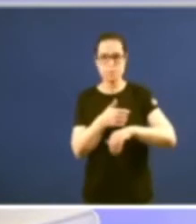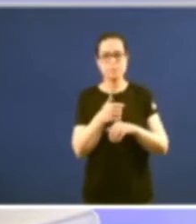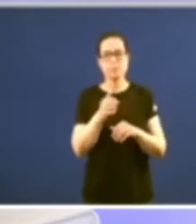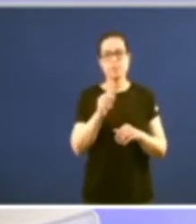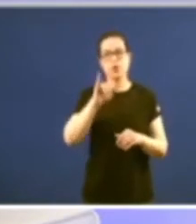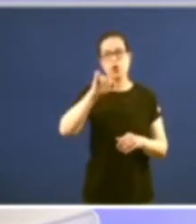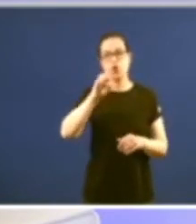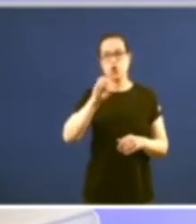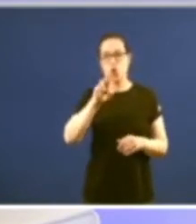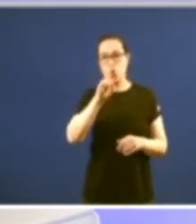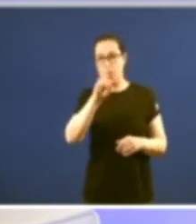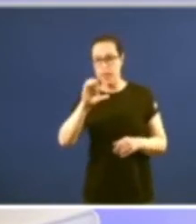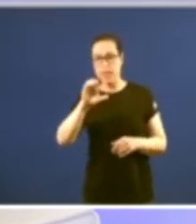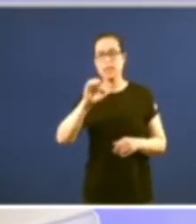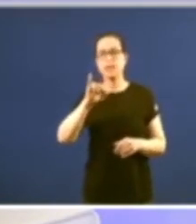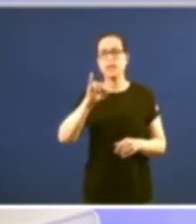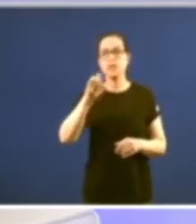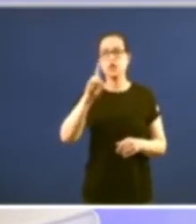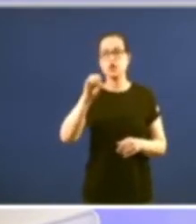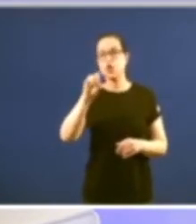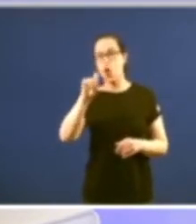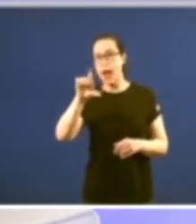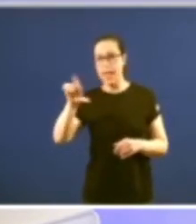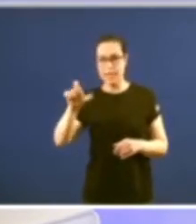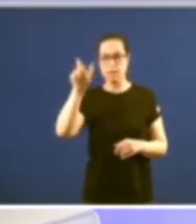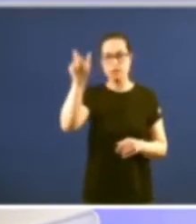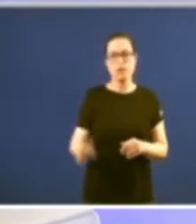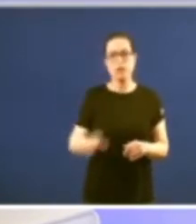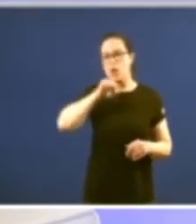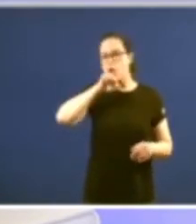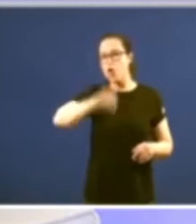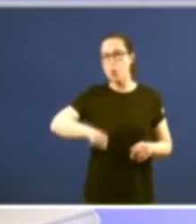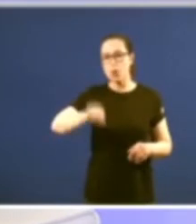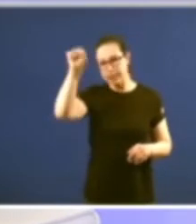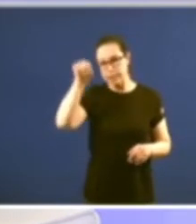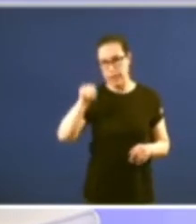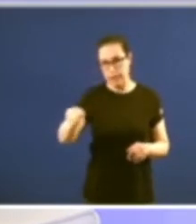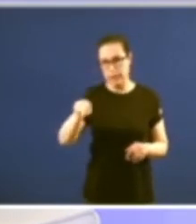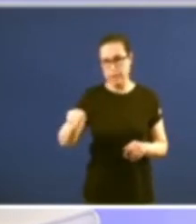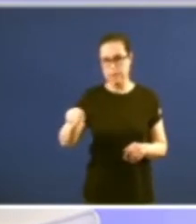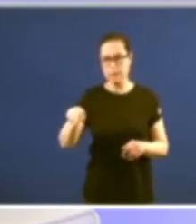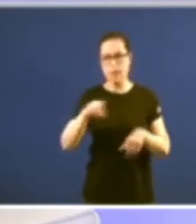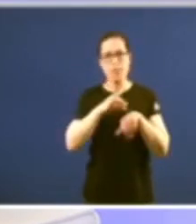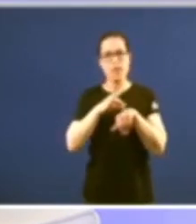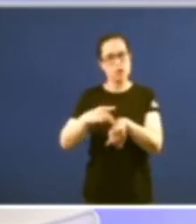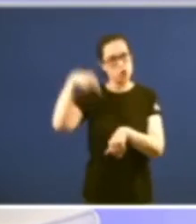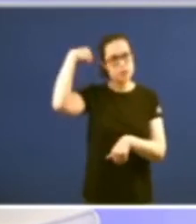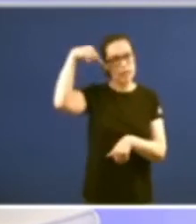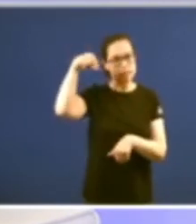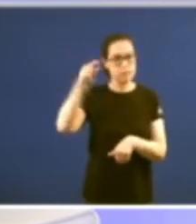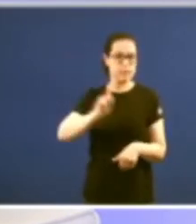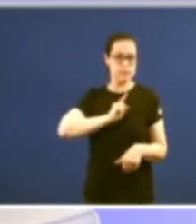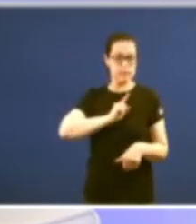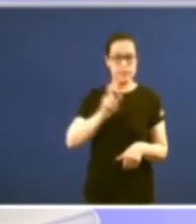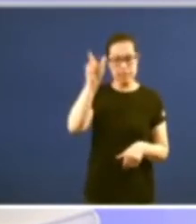ponente constitucional polo Partido Comunista que presideu o meu tribunal de tesis o que hoxe tiña un gran afecto decía Jordi Solé